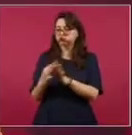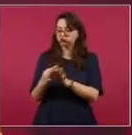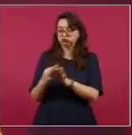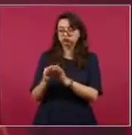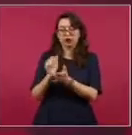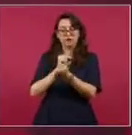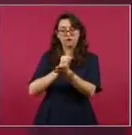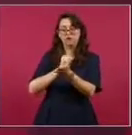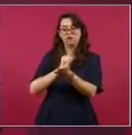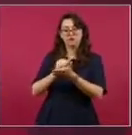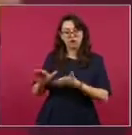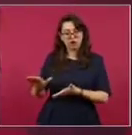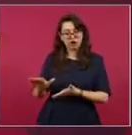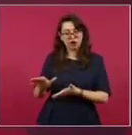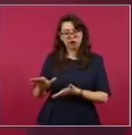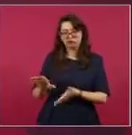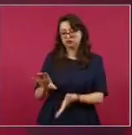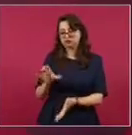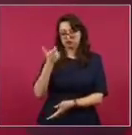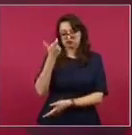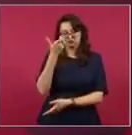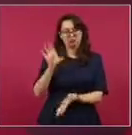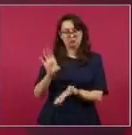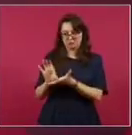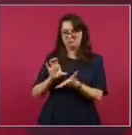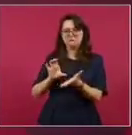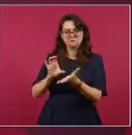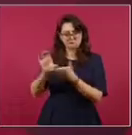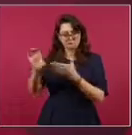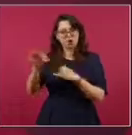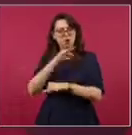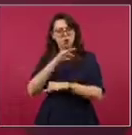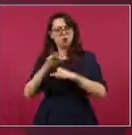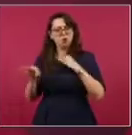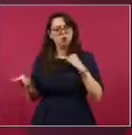Se le dan tres meses de sueldo,